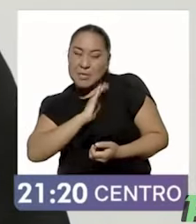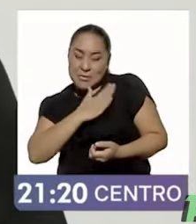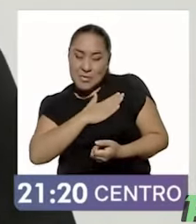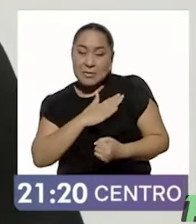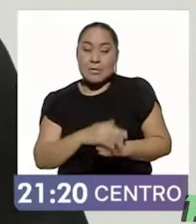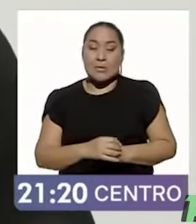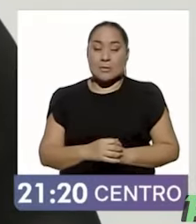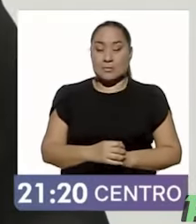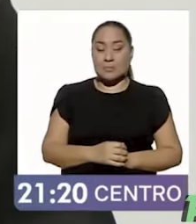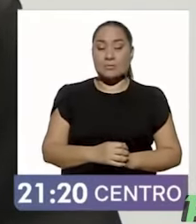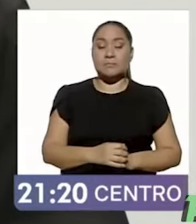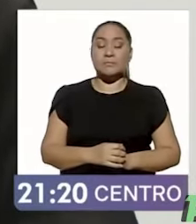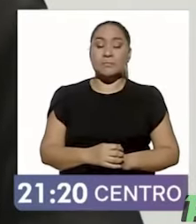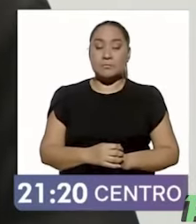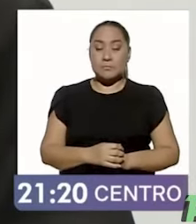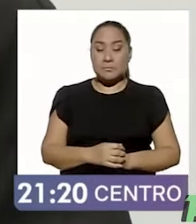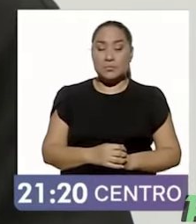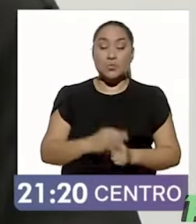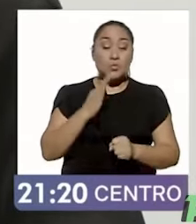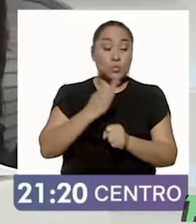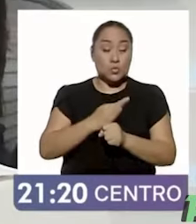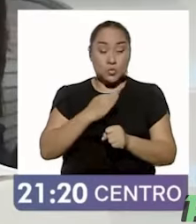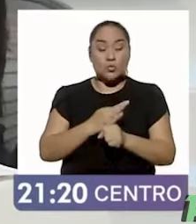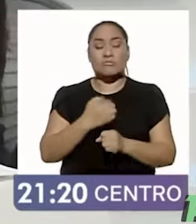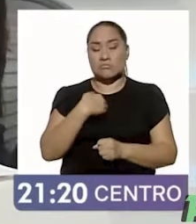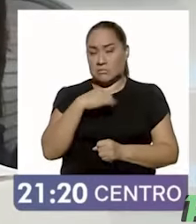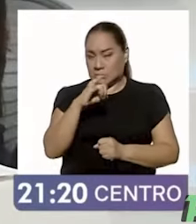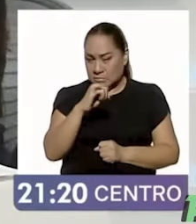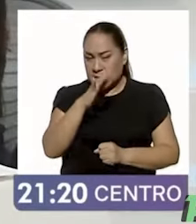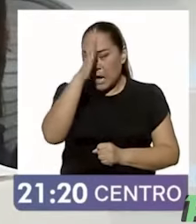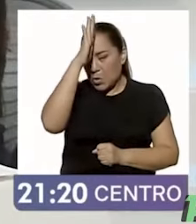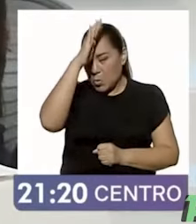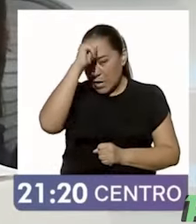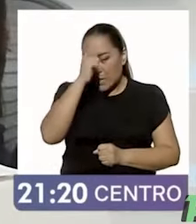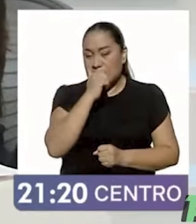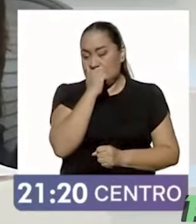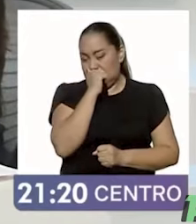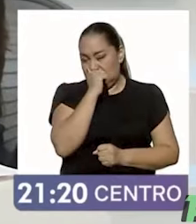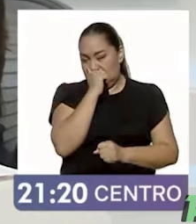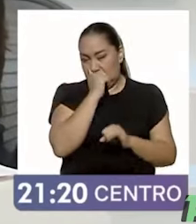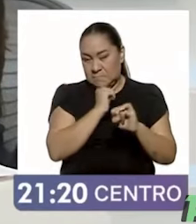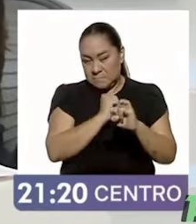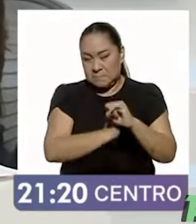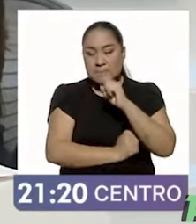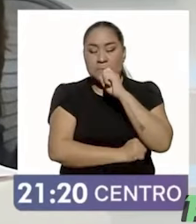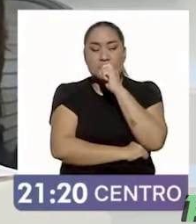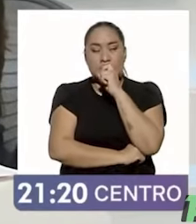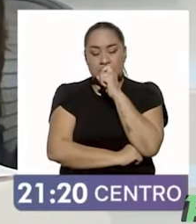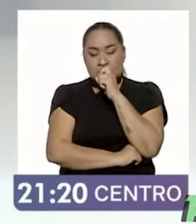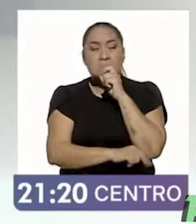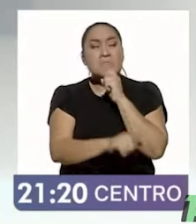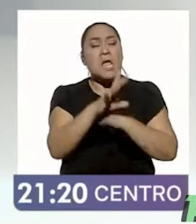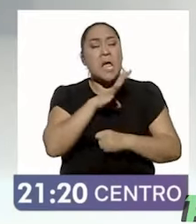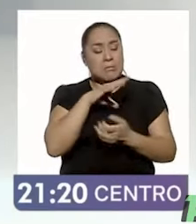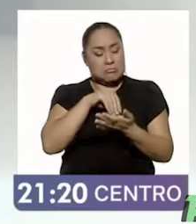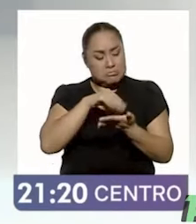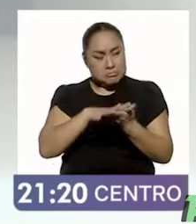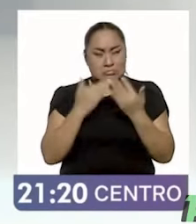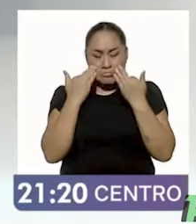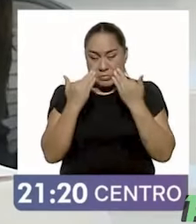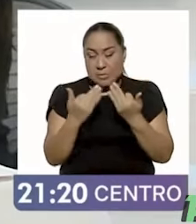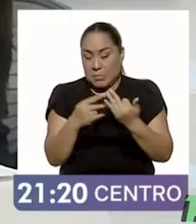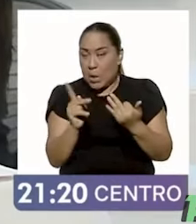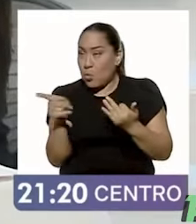No alcanzaba yo a inteligir qué es lo que estaba diciendo, pero estoy de acuerdo, sobre todo porque tienen los datos, la información. No la